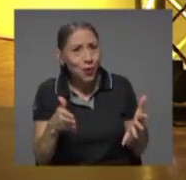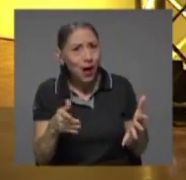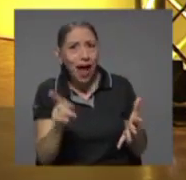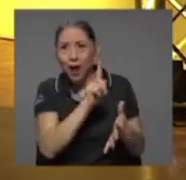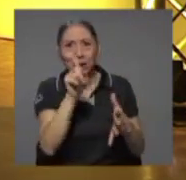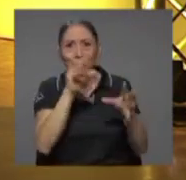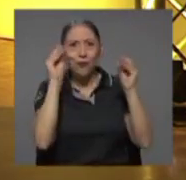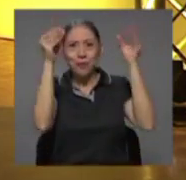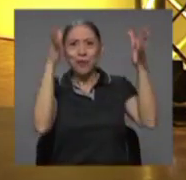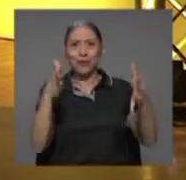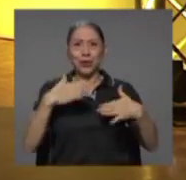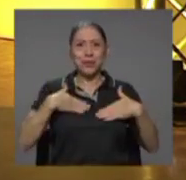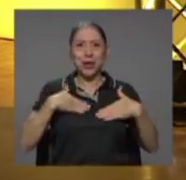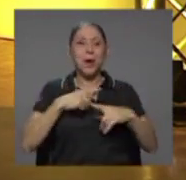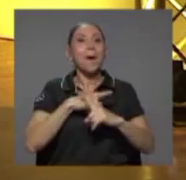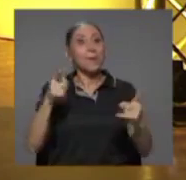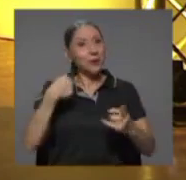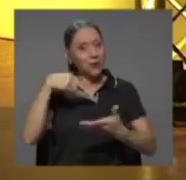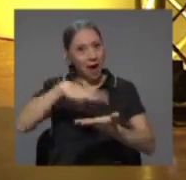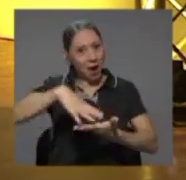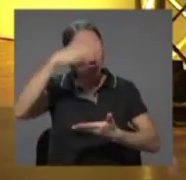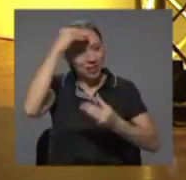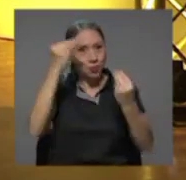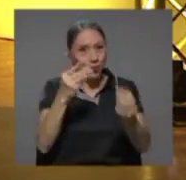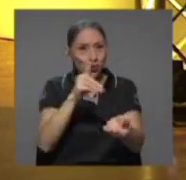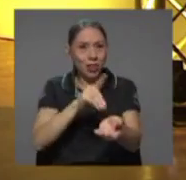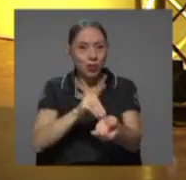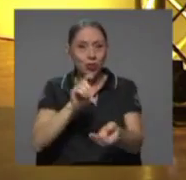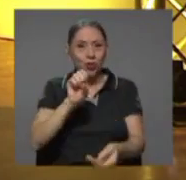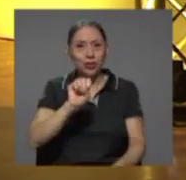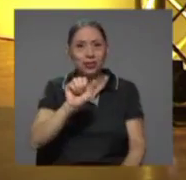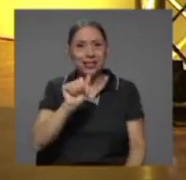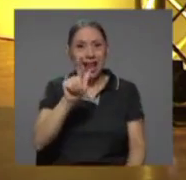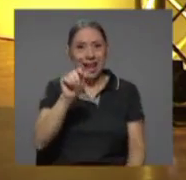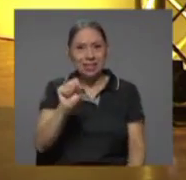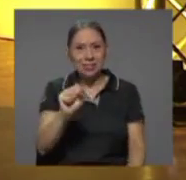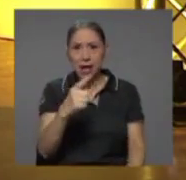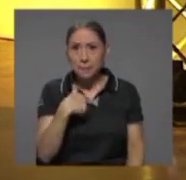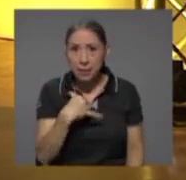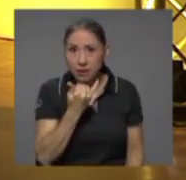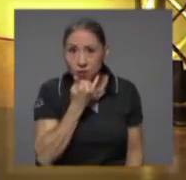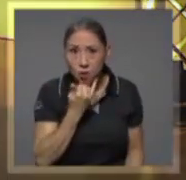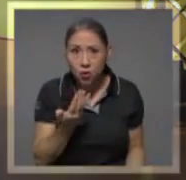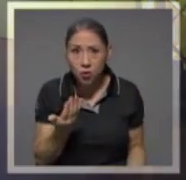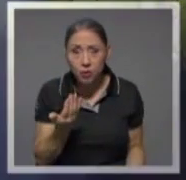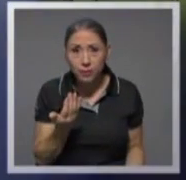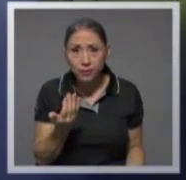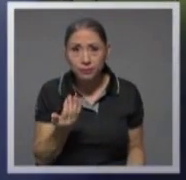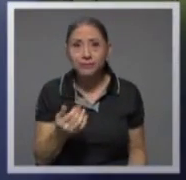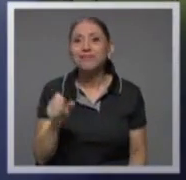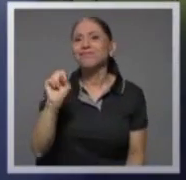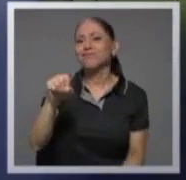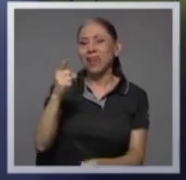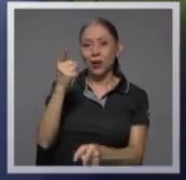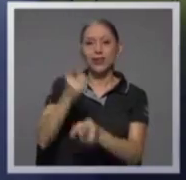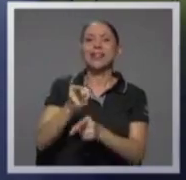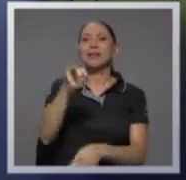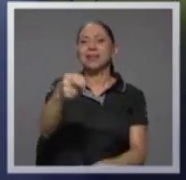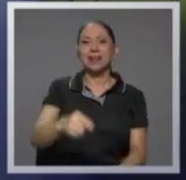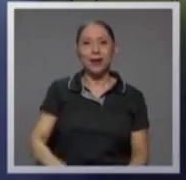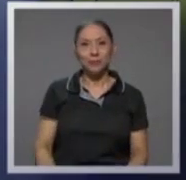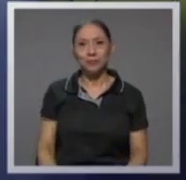profesor mío pero los he aprendido mucho del doctor Salas me equivoco es así correctamente claro